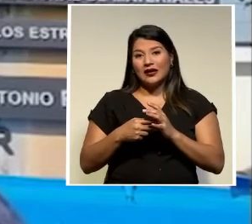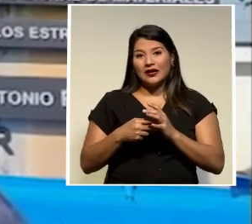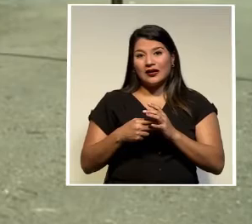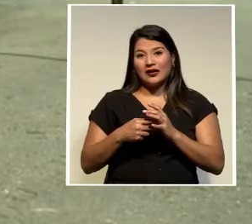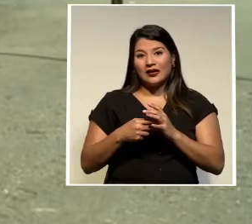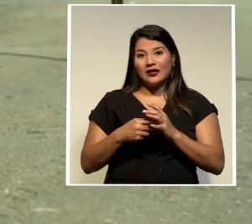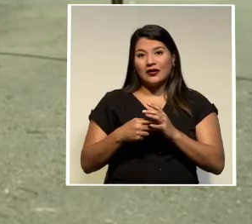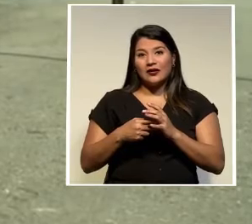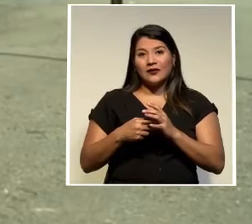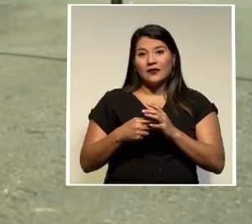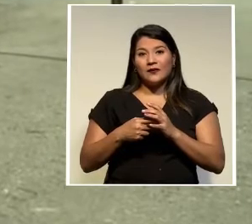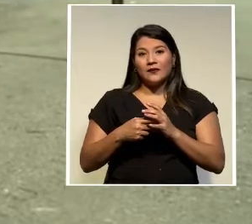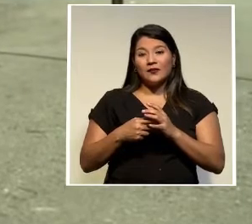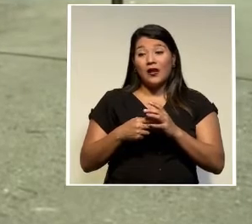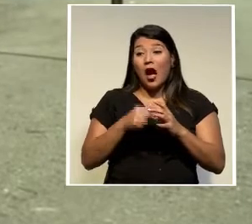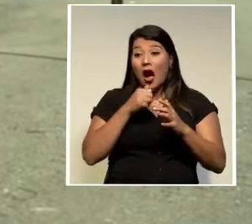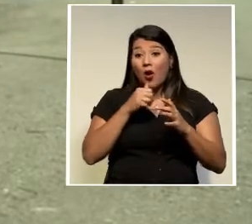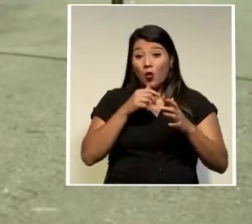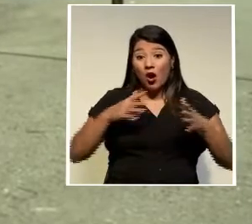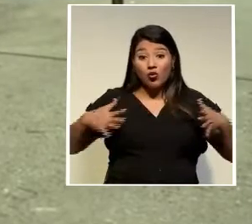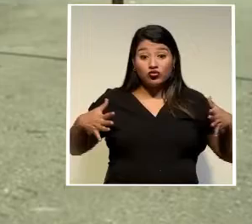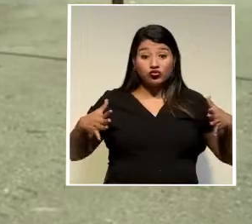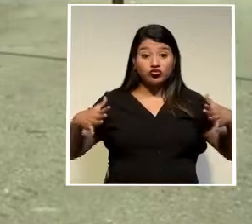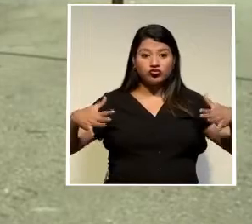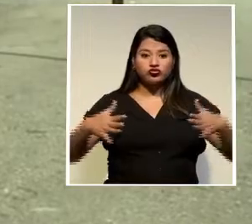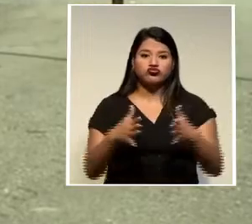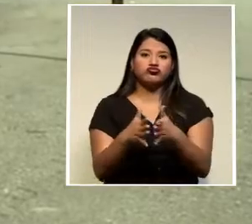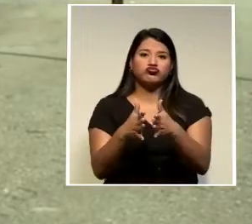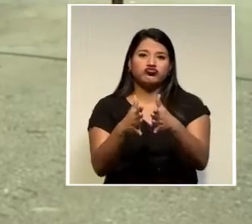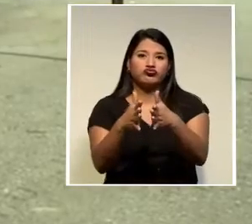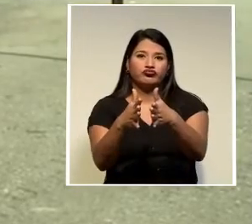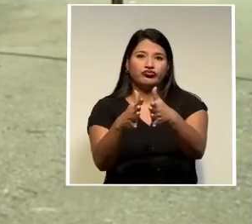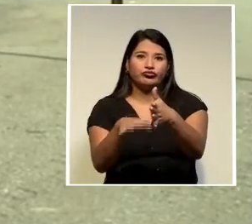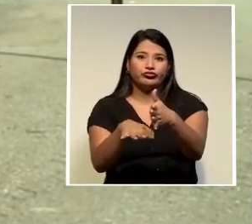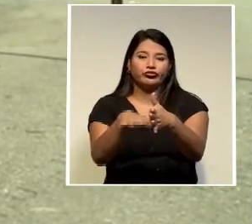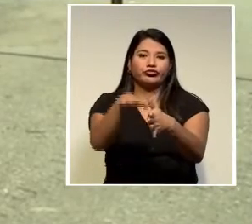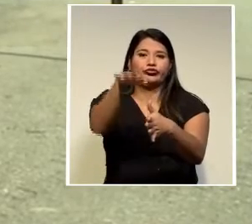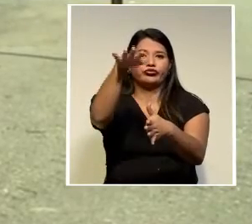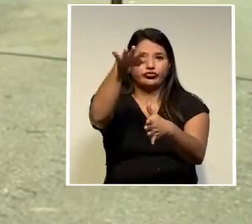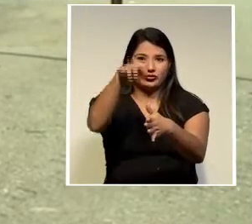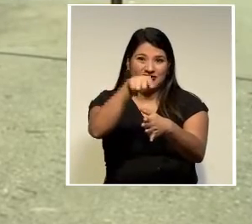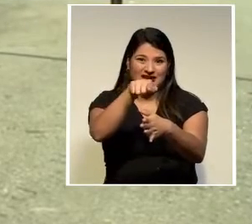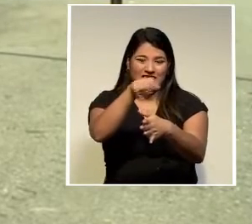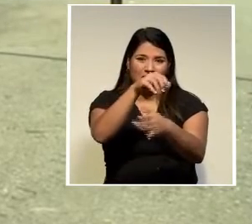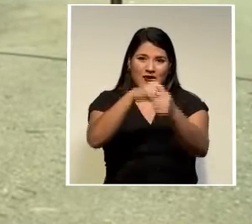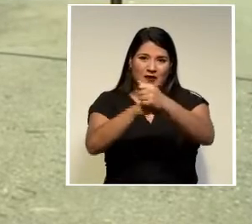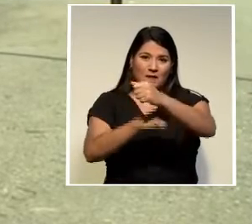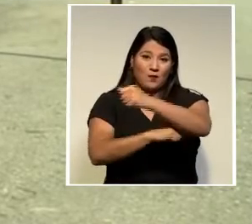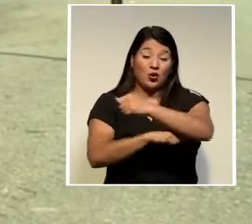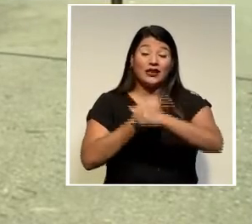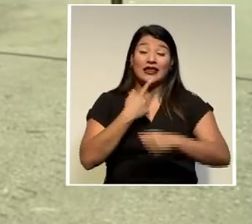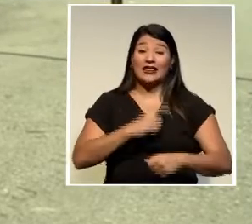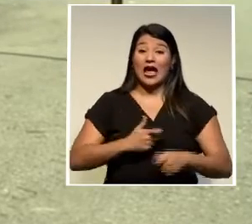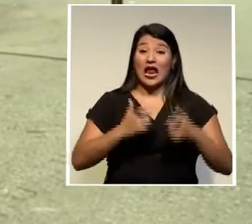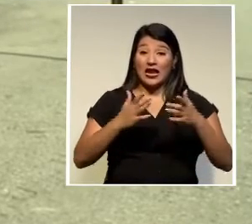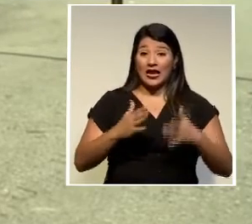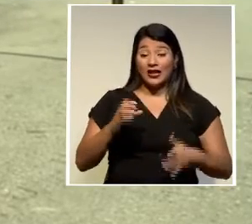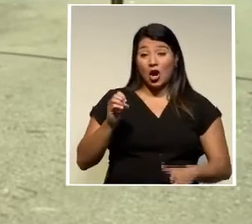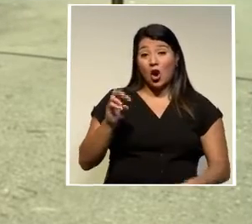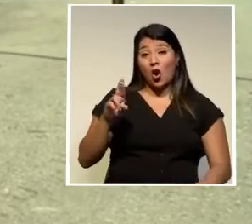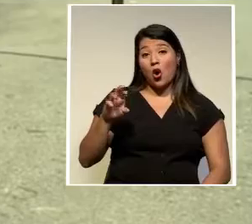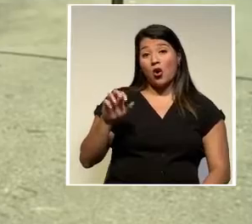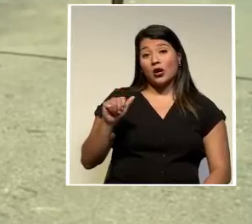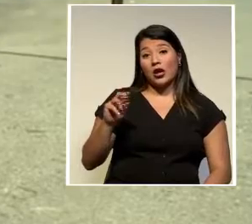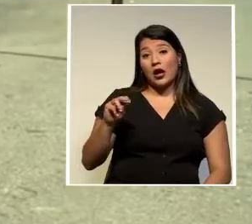el paso del agua. Precisamente sobre este mismo tema, el alcalde de Oriamuno aseguró que su comuna tiene el dinero